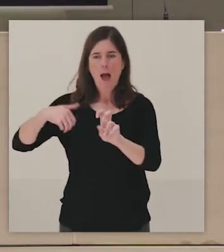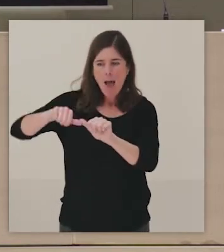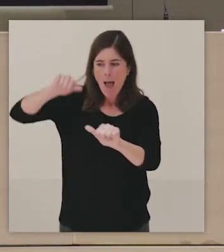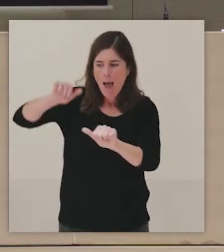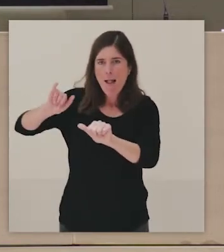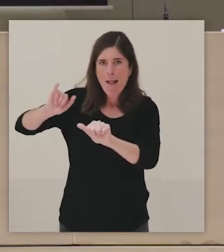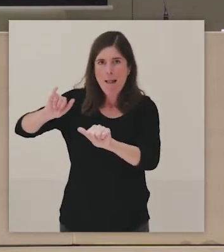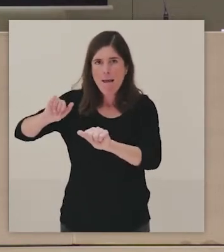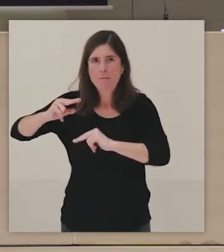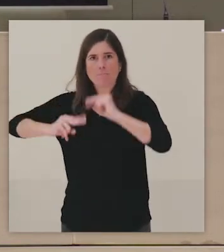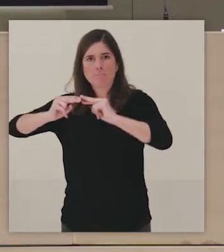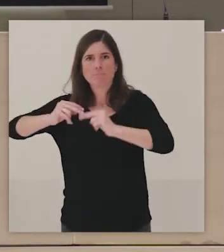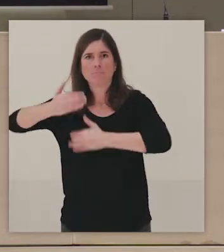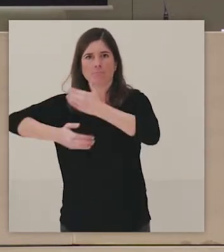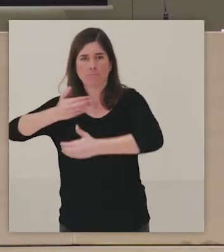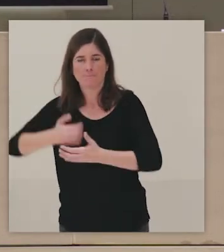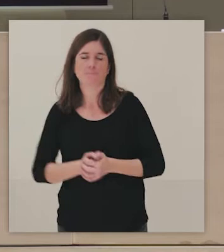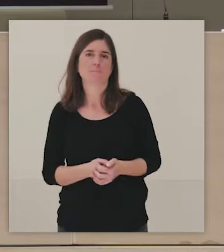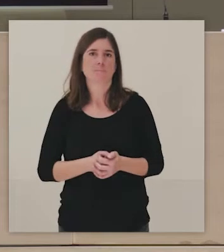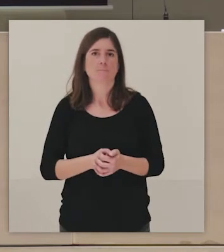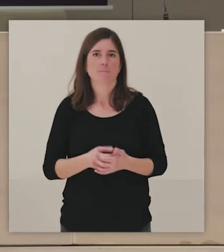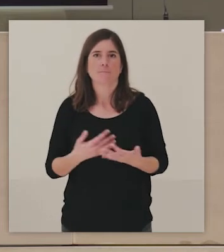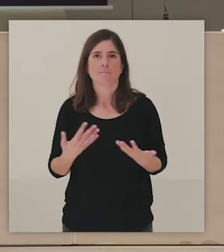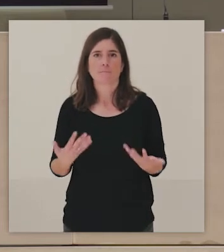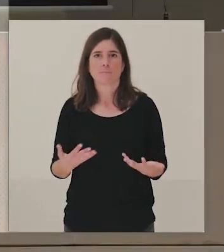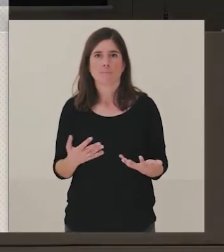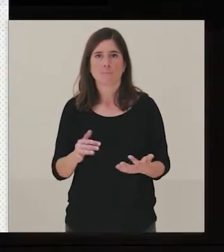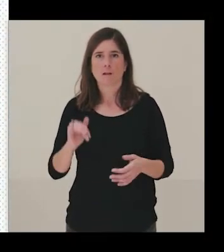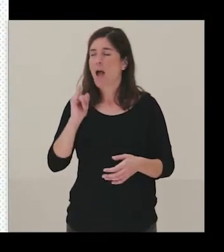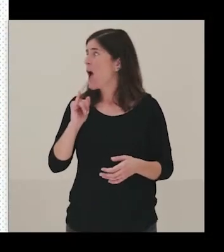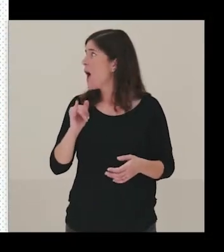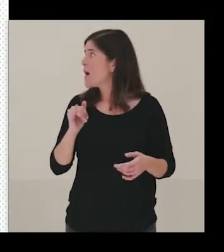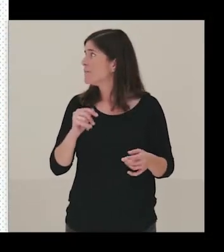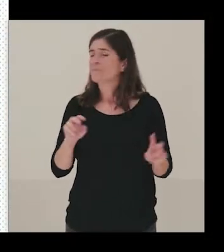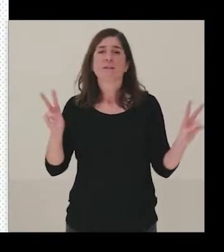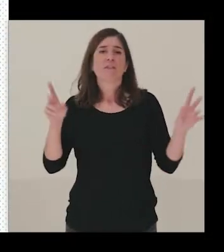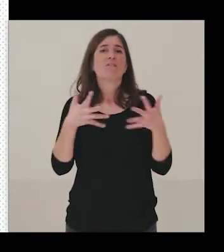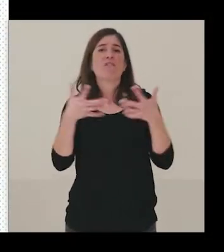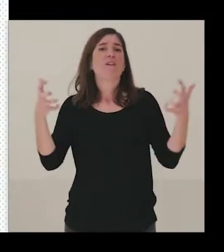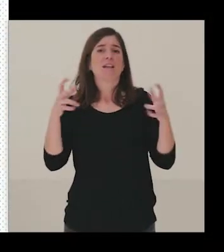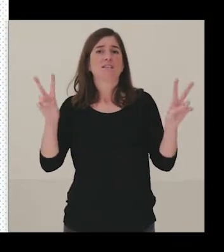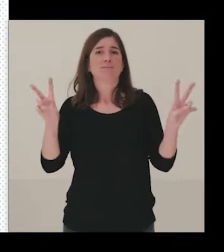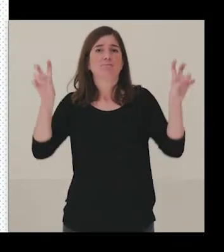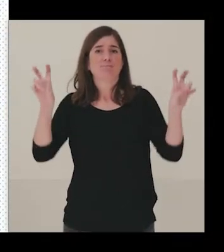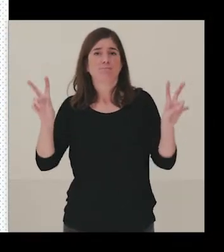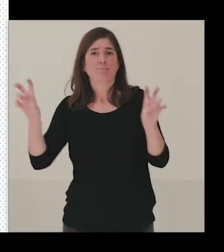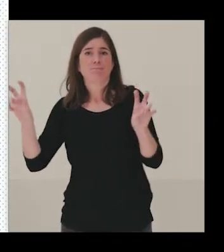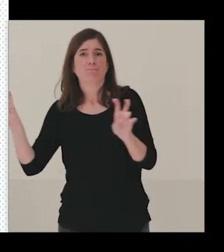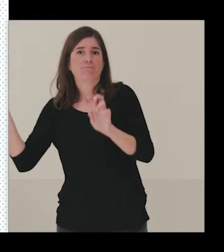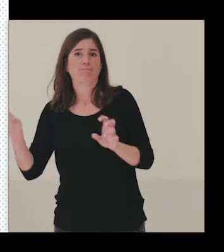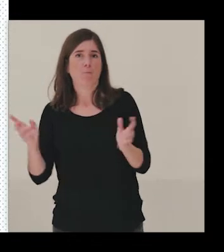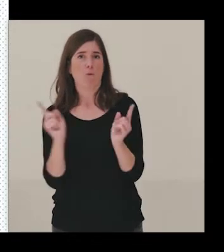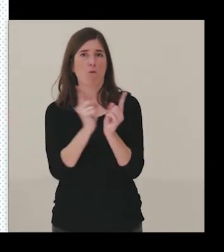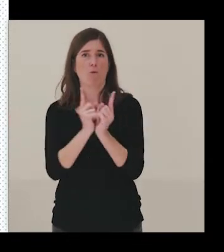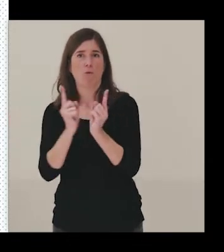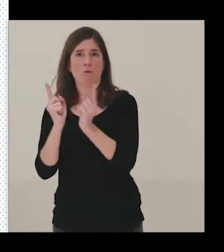Bueno, en el museo vais a ver así como citas salpicadas por la presentación, que yo creo que